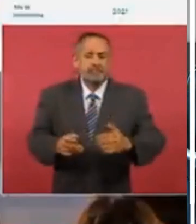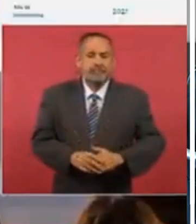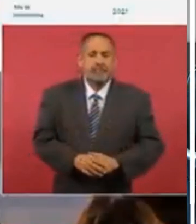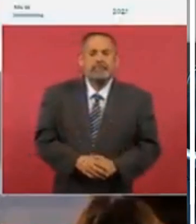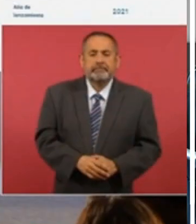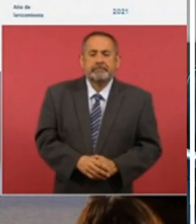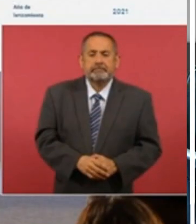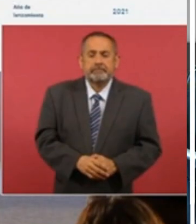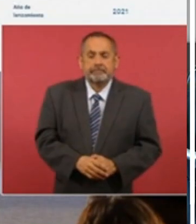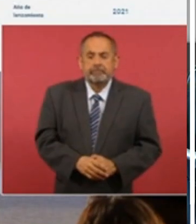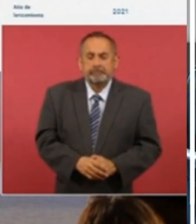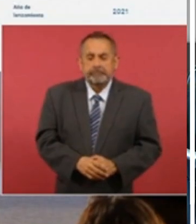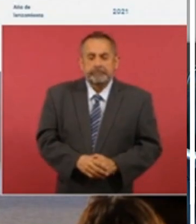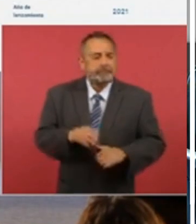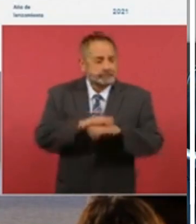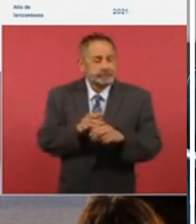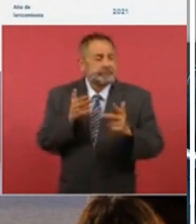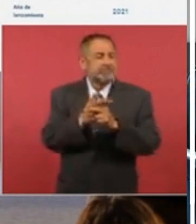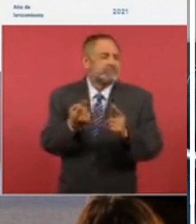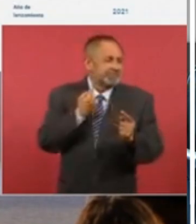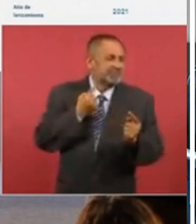más asesinatos